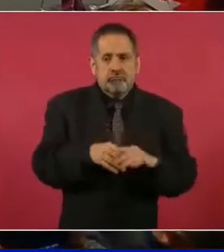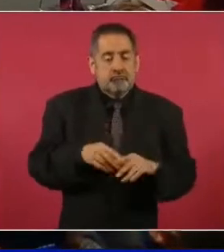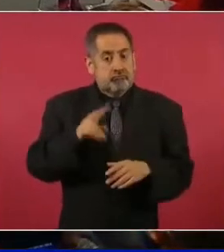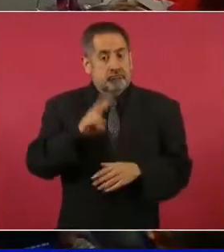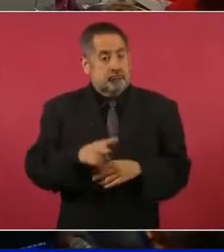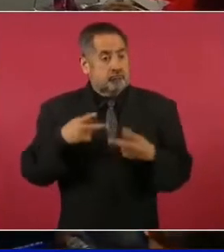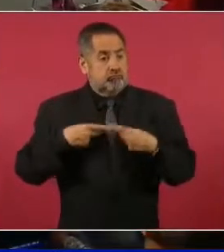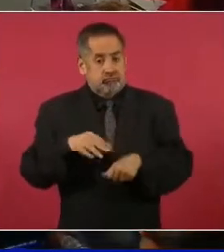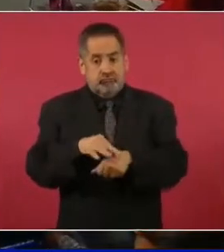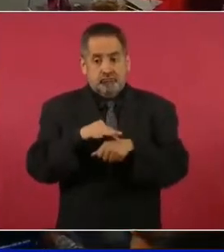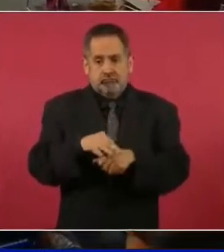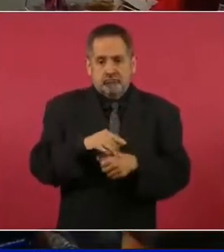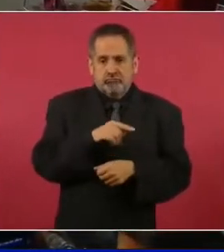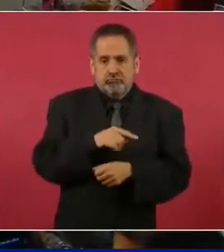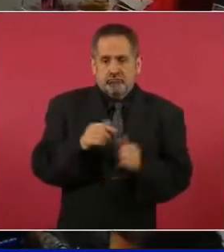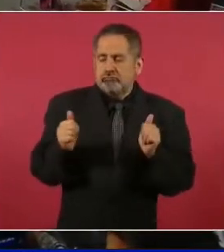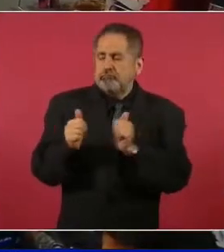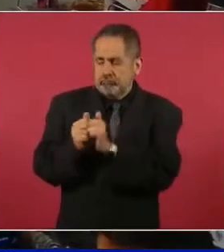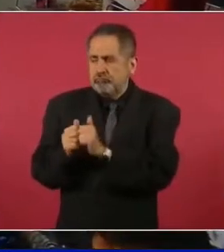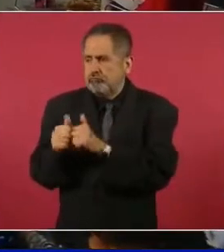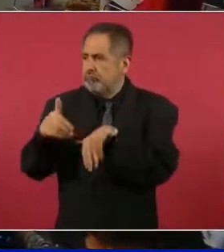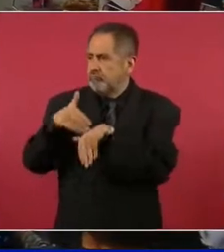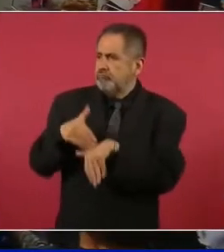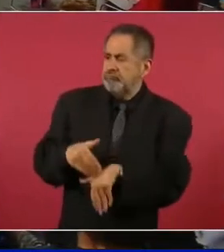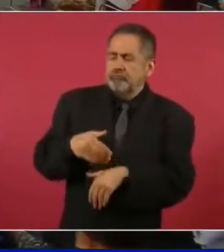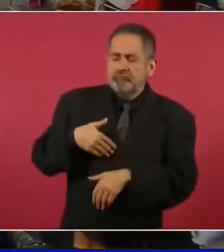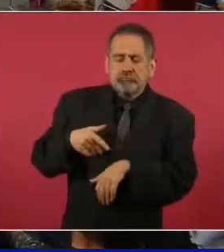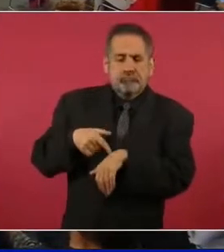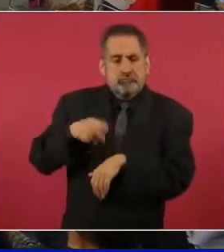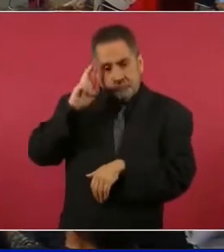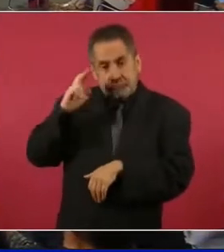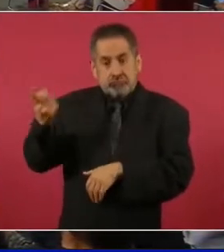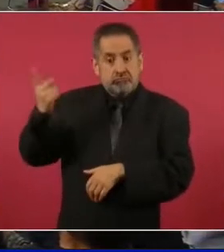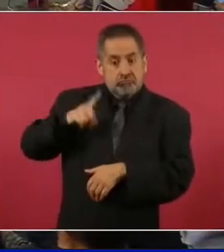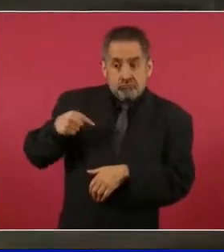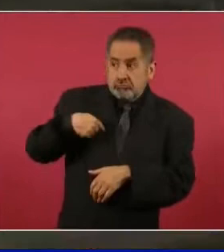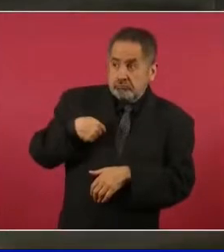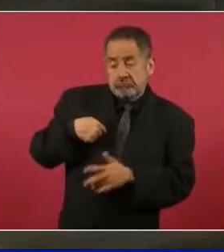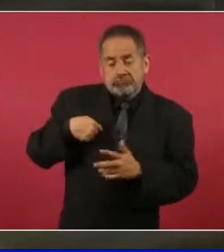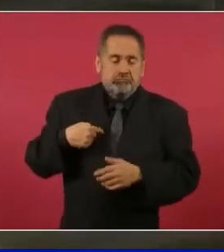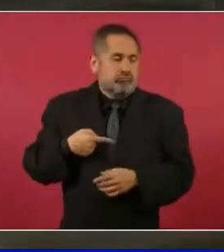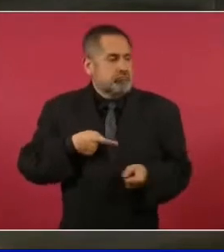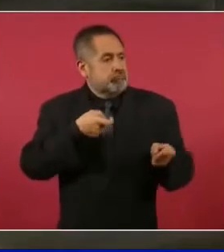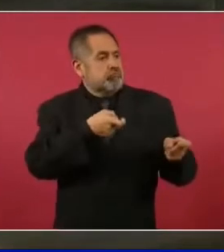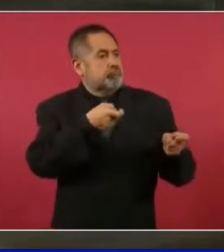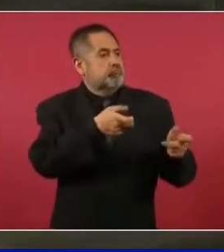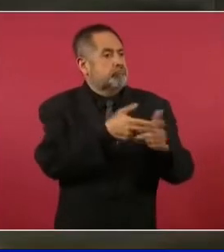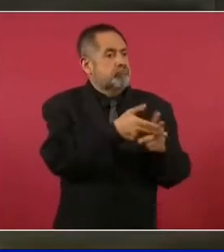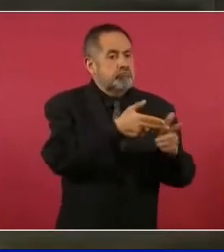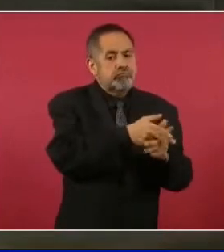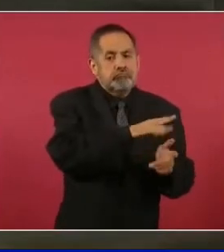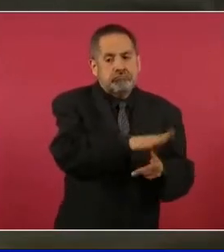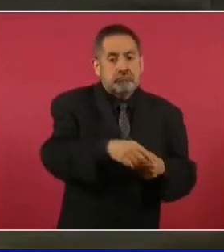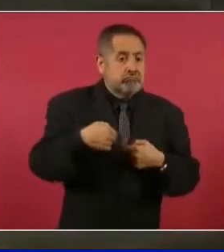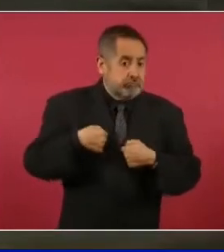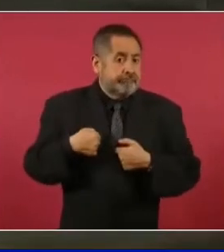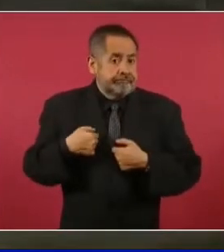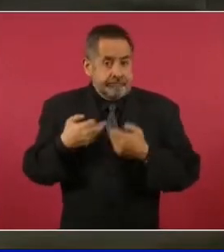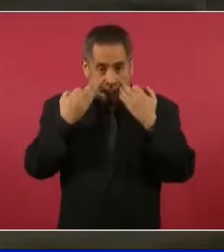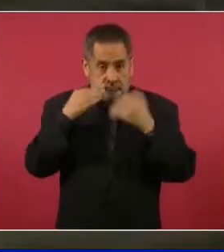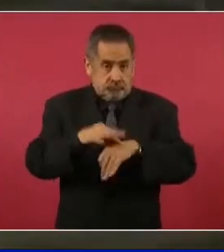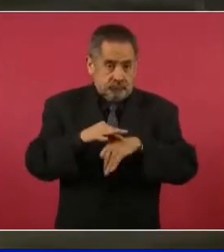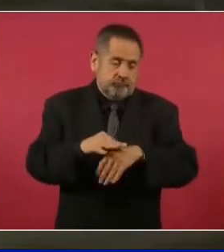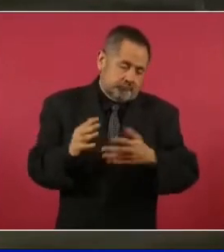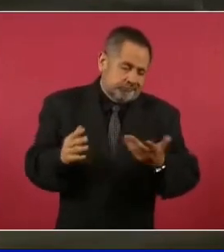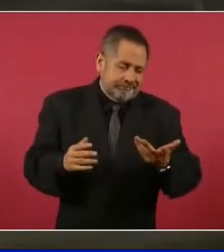testimonio que colaboraba en ese entonces y que fue una de las personas que recibió estas órdenes directas de actuar de esta manera. Y de